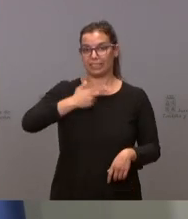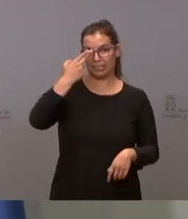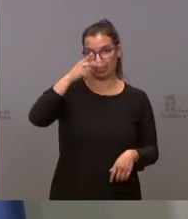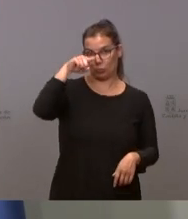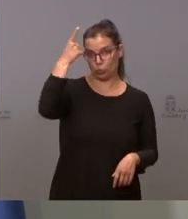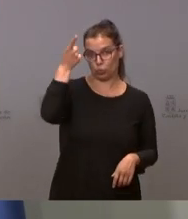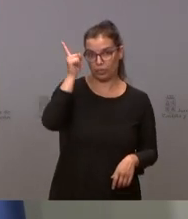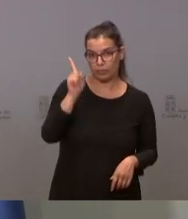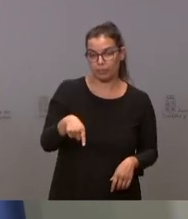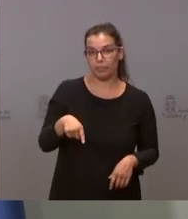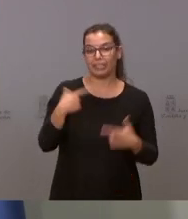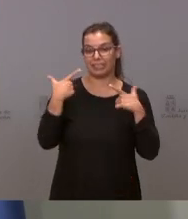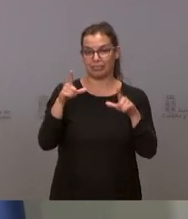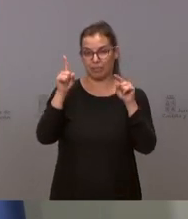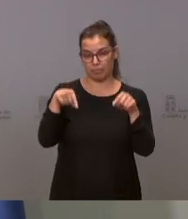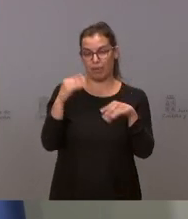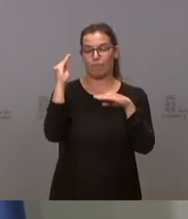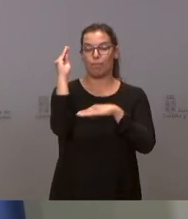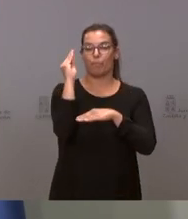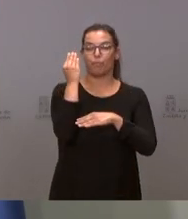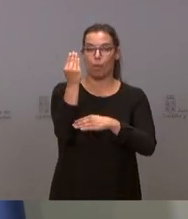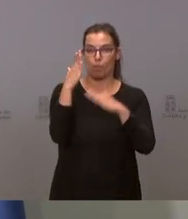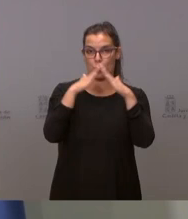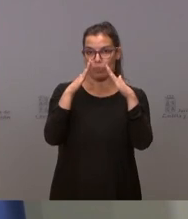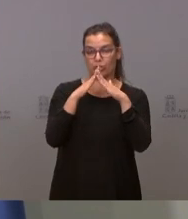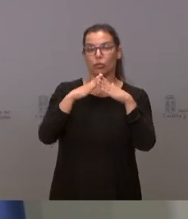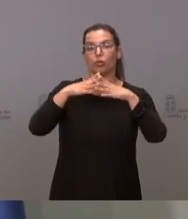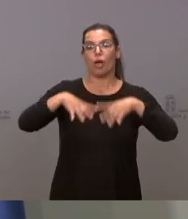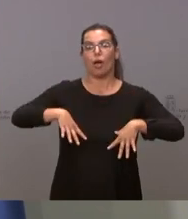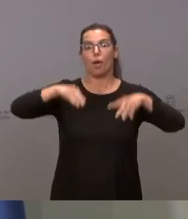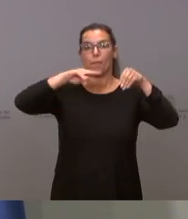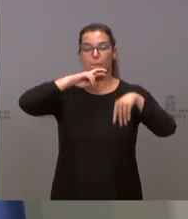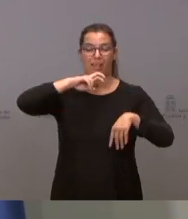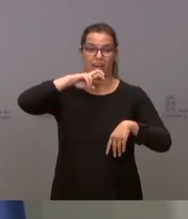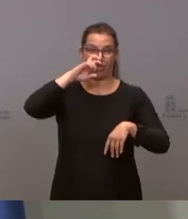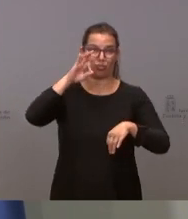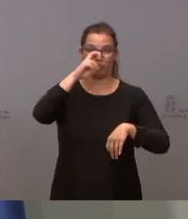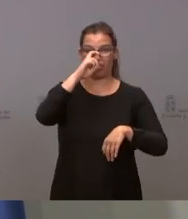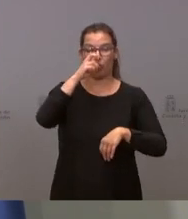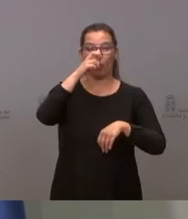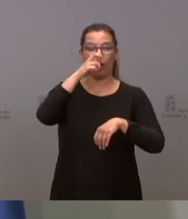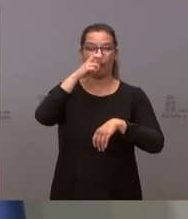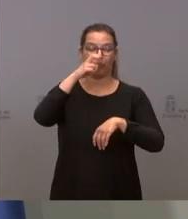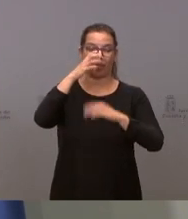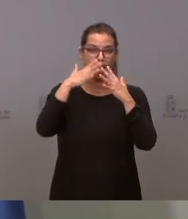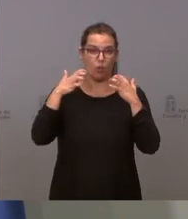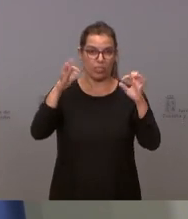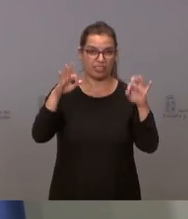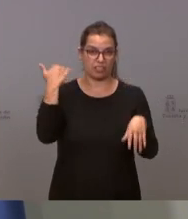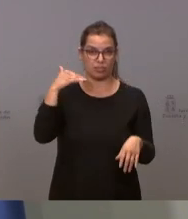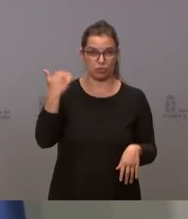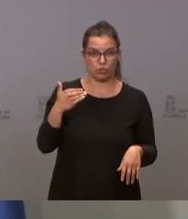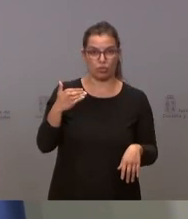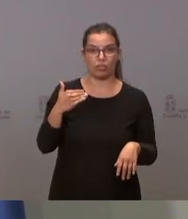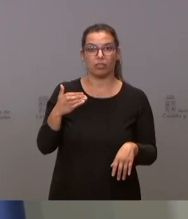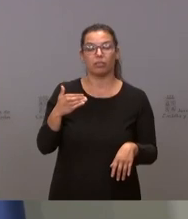cultural con categoría de monumento, el Palacio de la Antigua Audiencia de Soria. Hoy el consejero